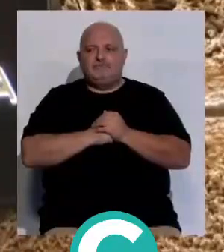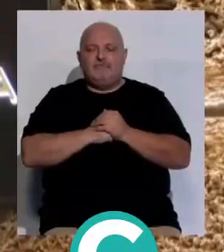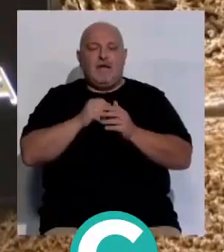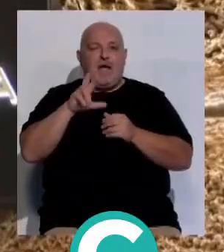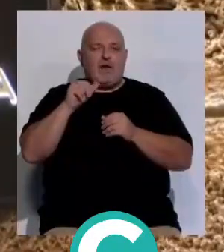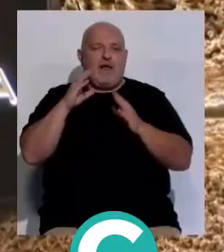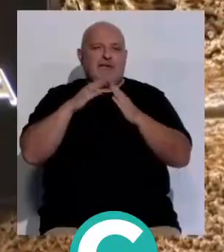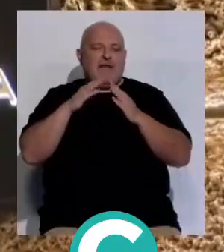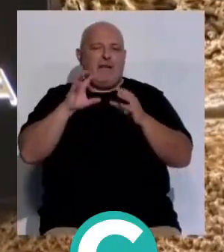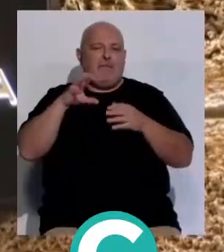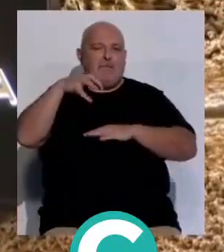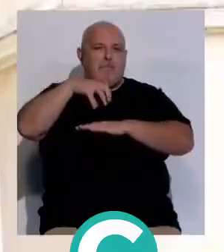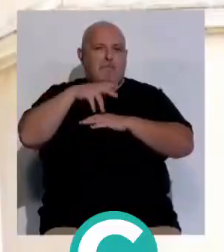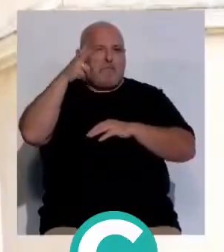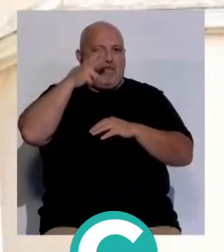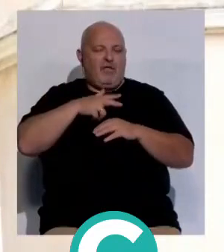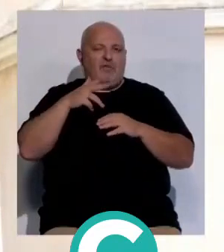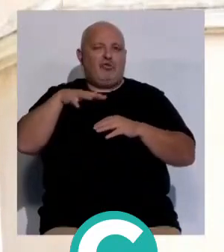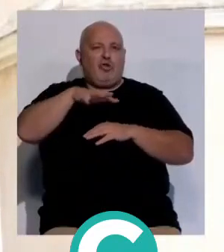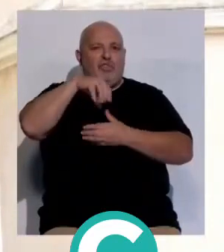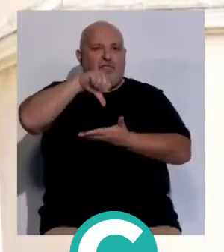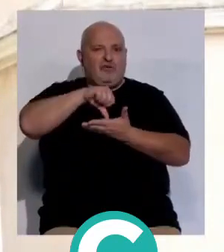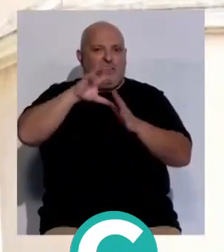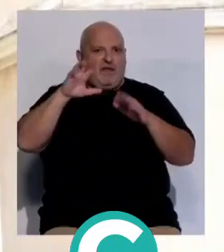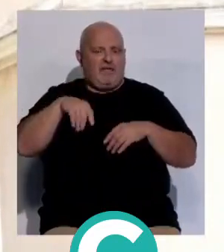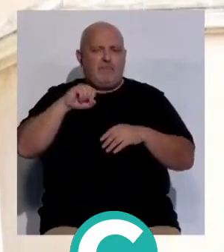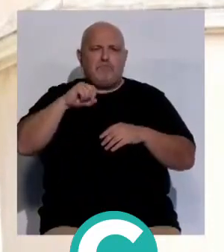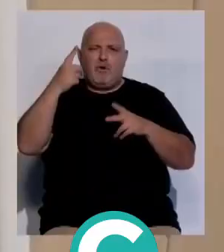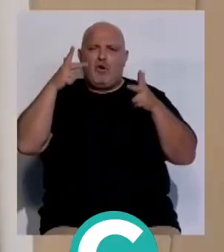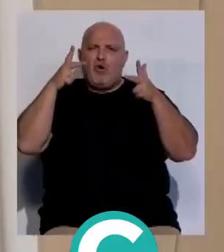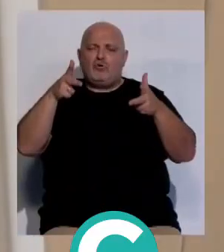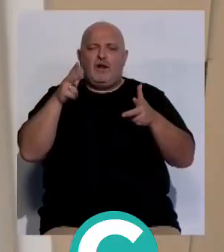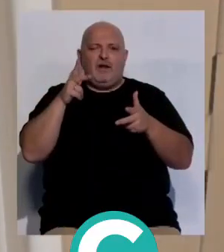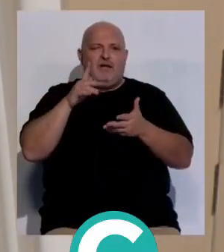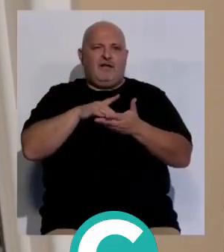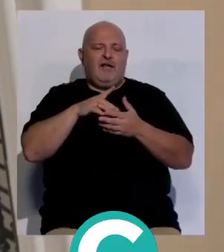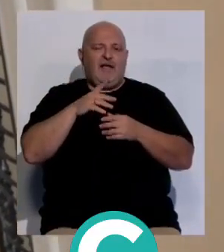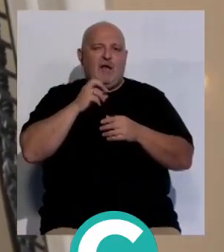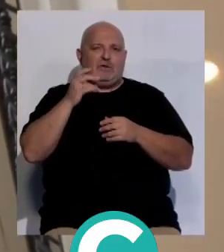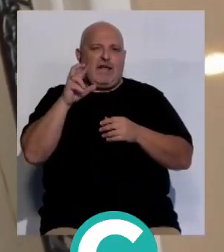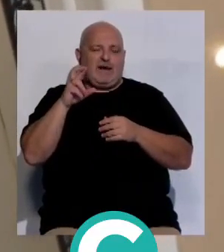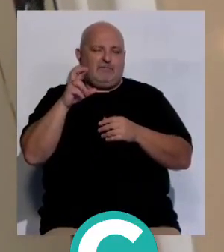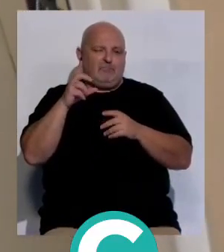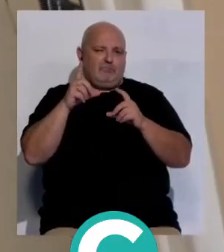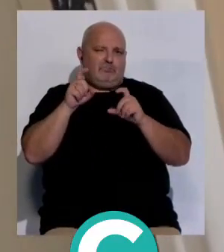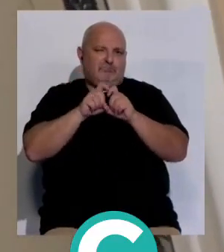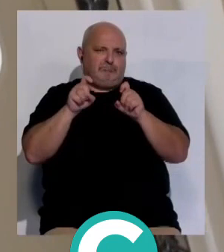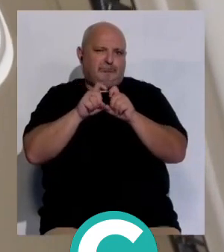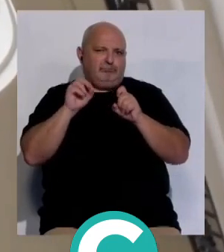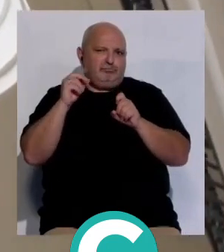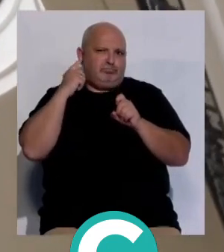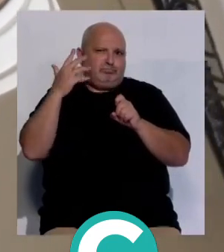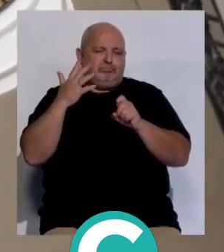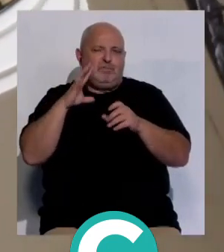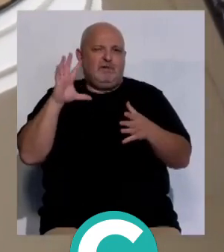Áurea Casa Palacio Sagasta en pleno corazón de Cádiz es el primer hotel de autor de la firma Eurostal Hotel Company caracterizado